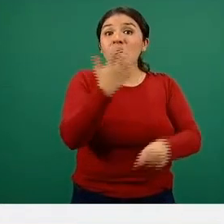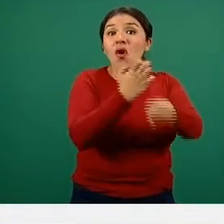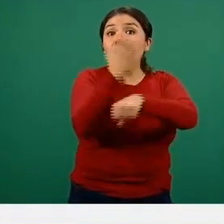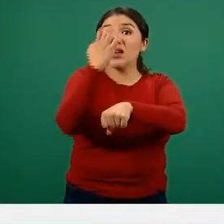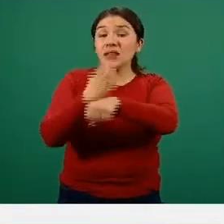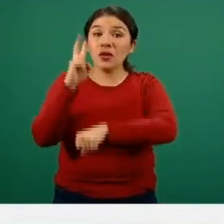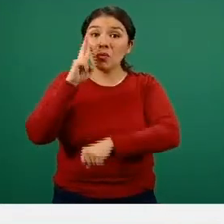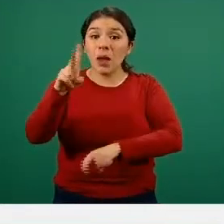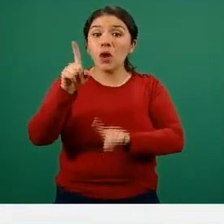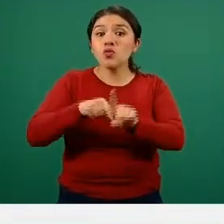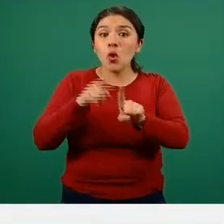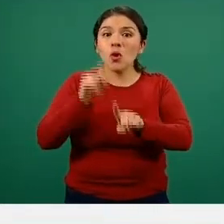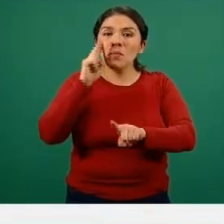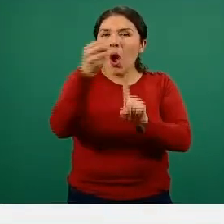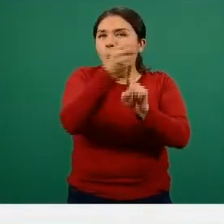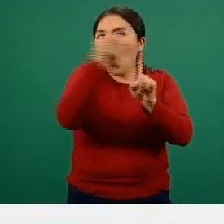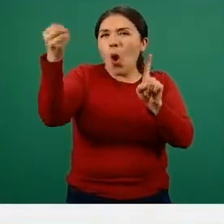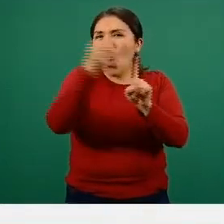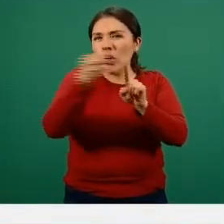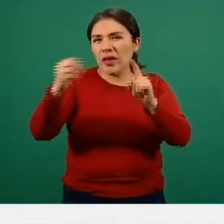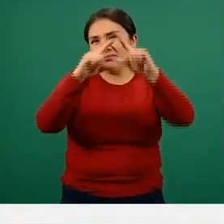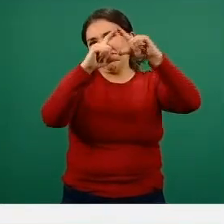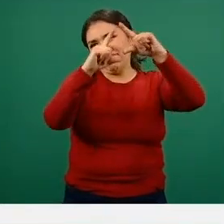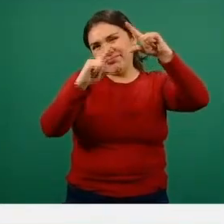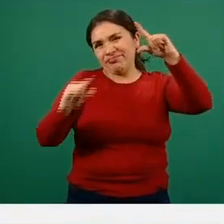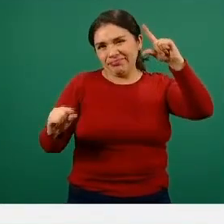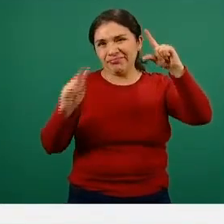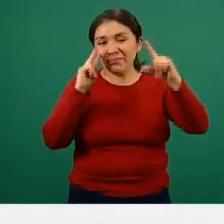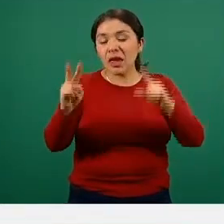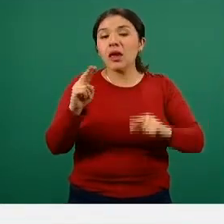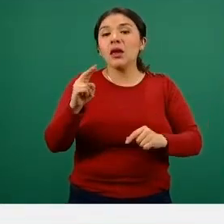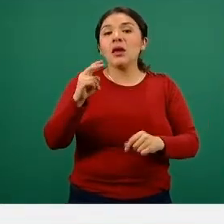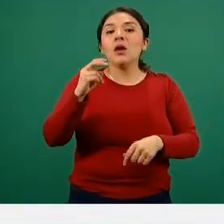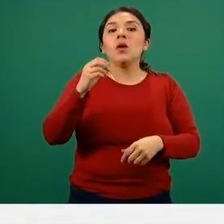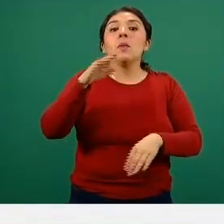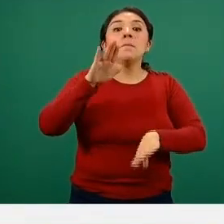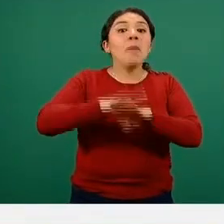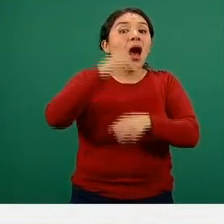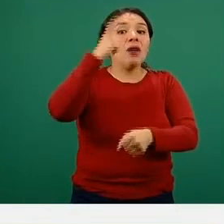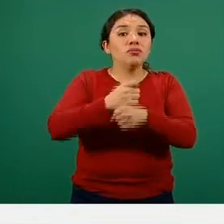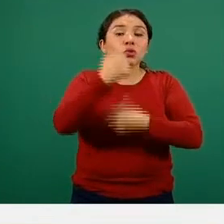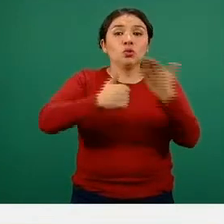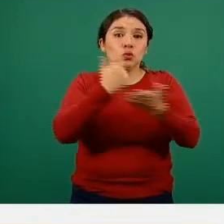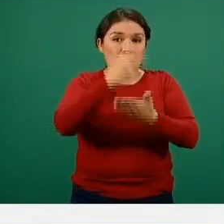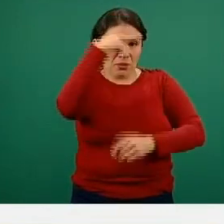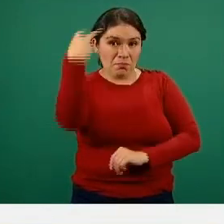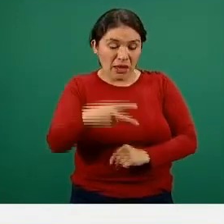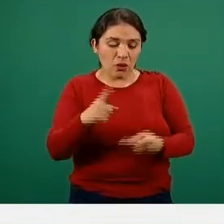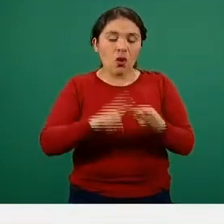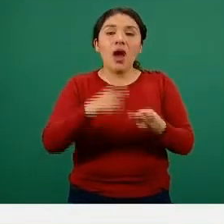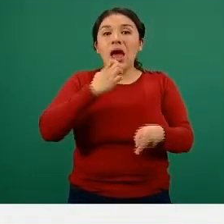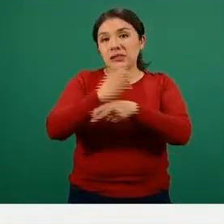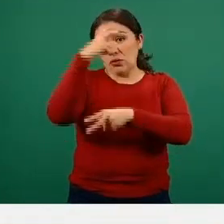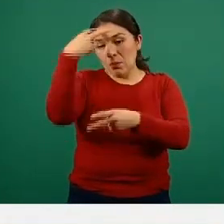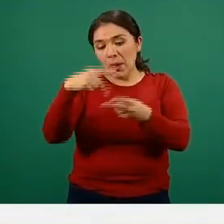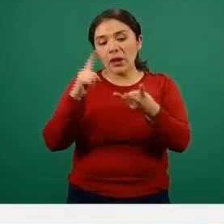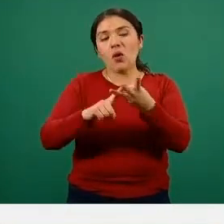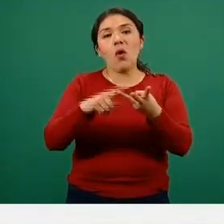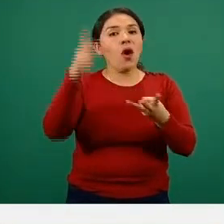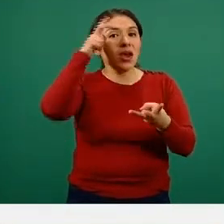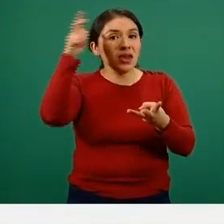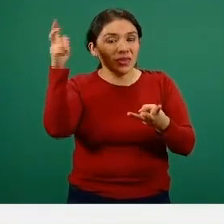que están precisamente colocadas en orden descendente en base a mayor ocupación, Ciudad de México, Estado de México, Hidalgo,